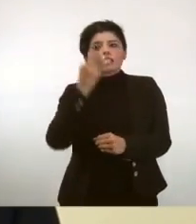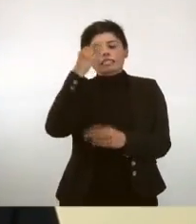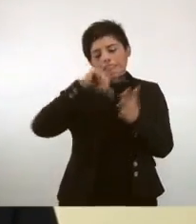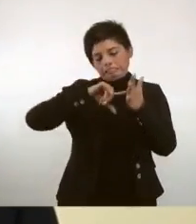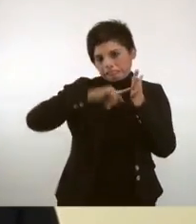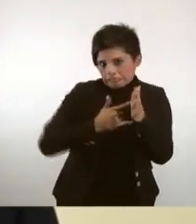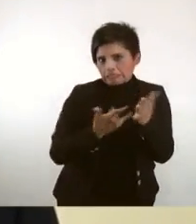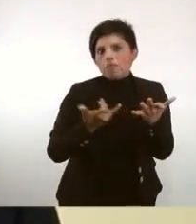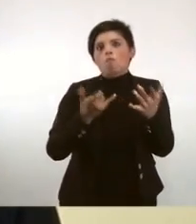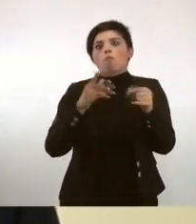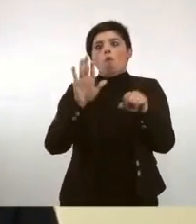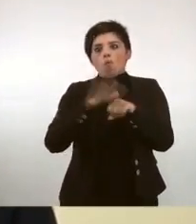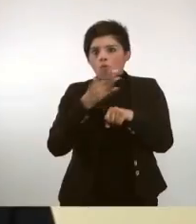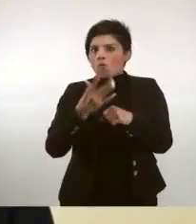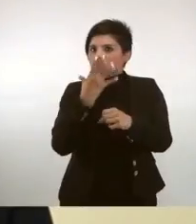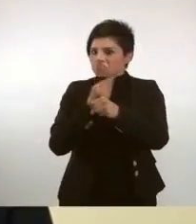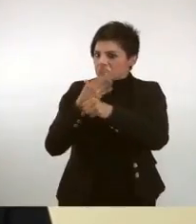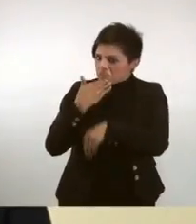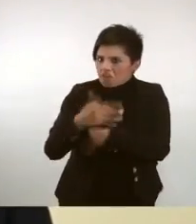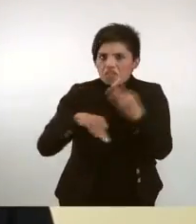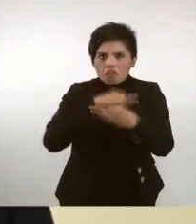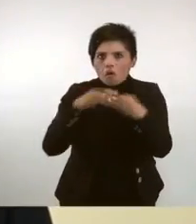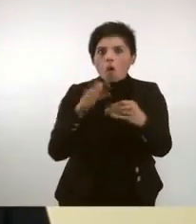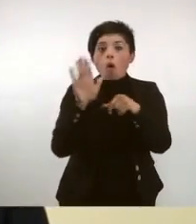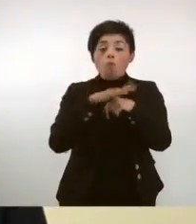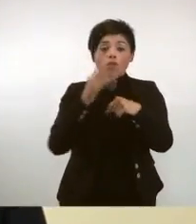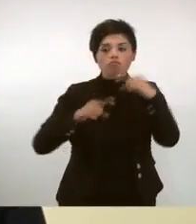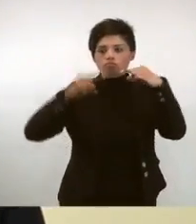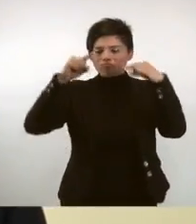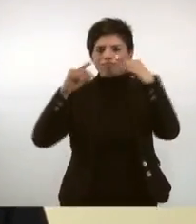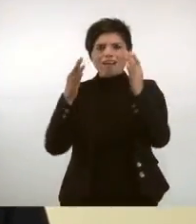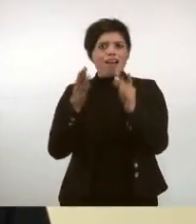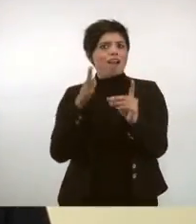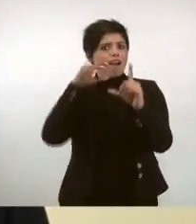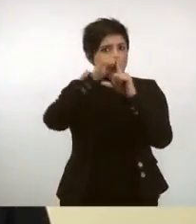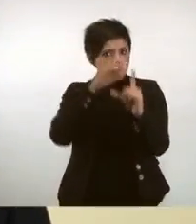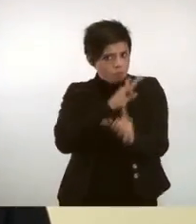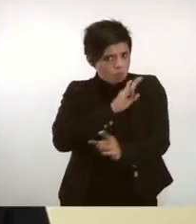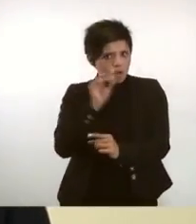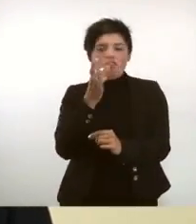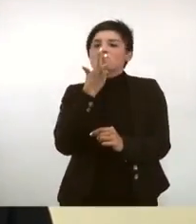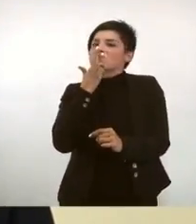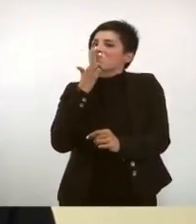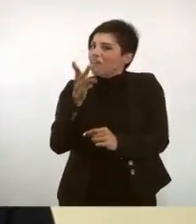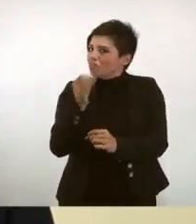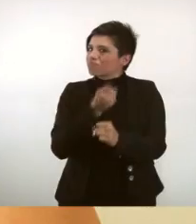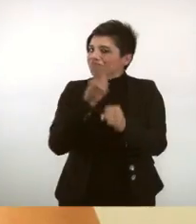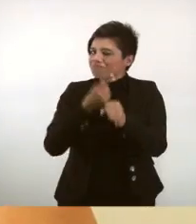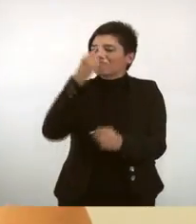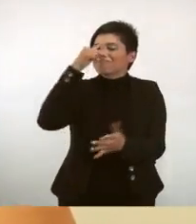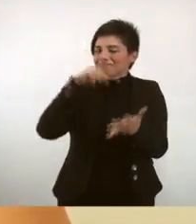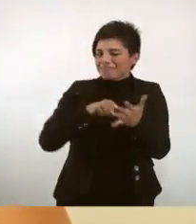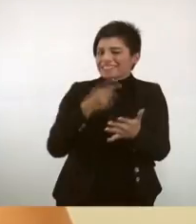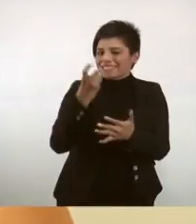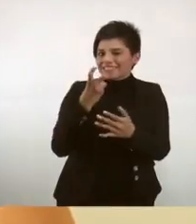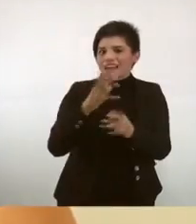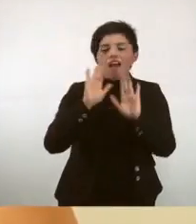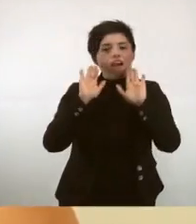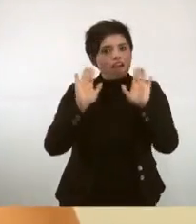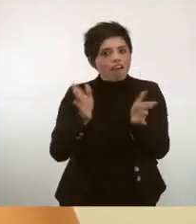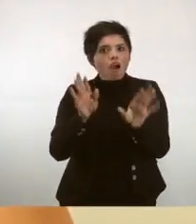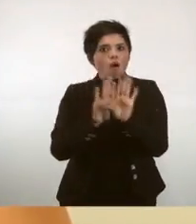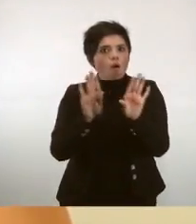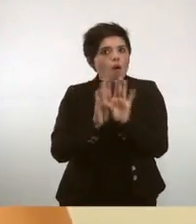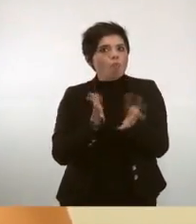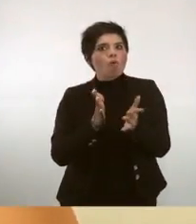por desempeño y por el grado académico que nos otorga, va a ser la mejor opción, sin lugar a dudas. Ya es una